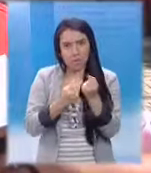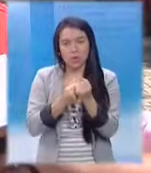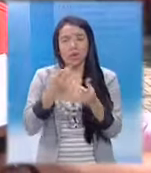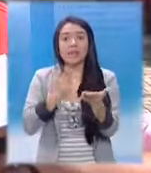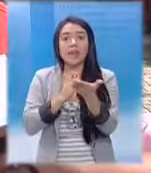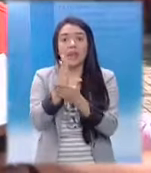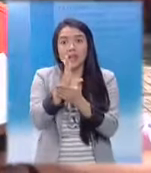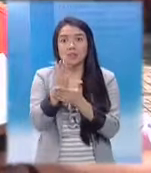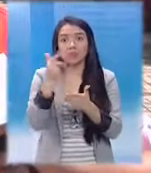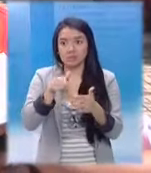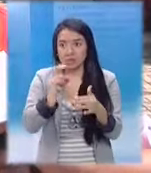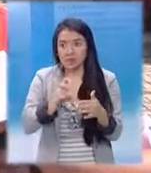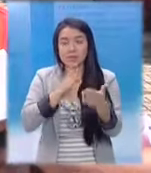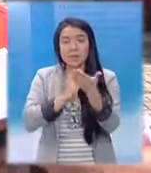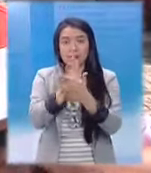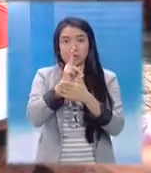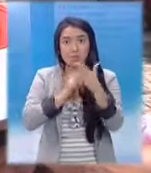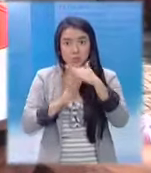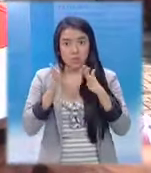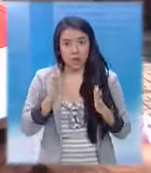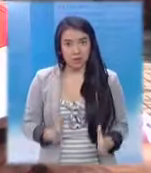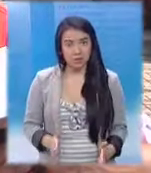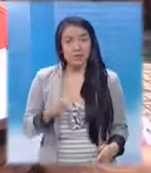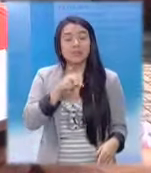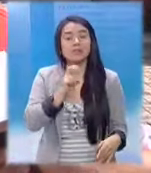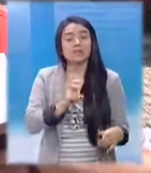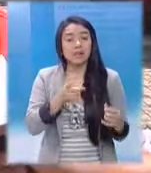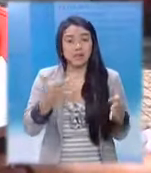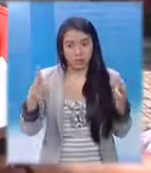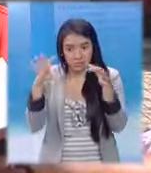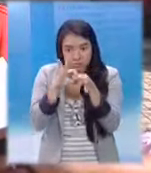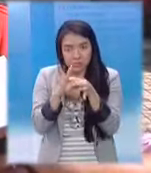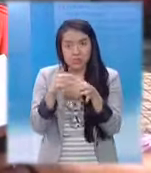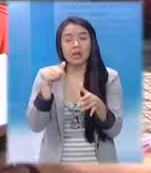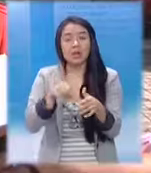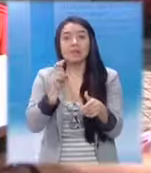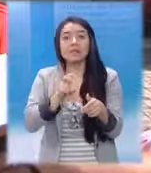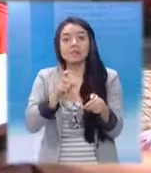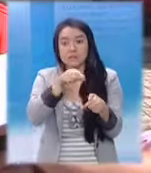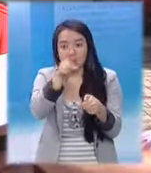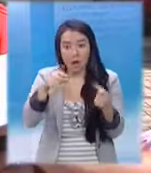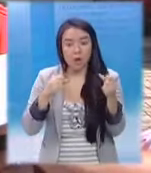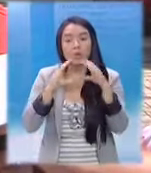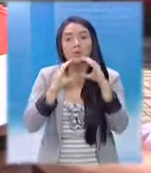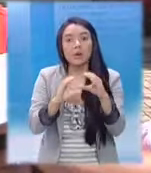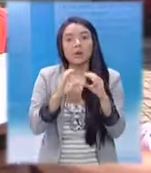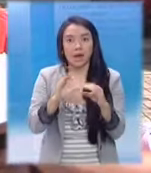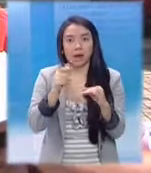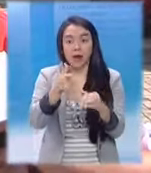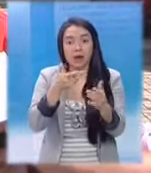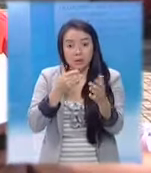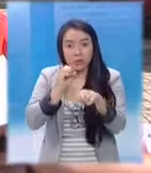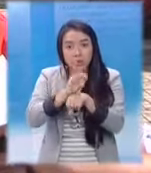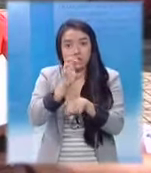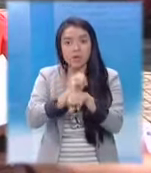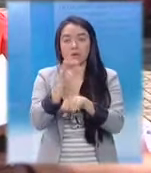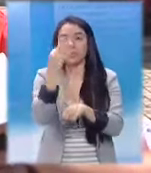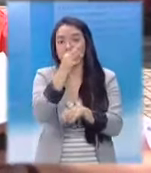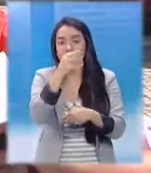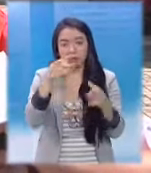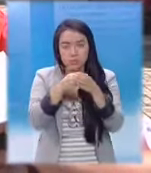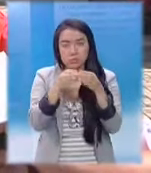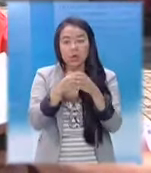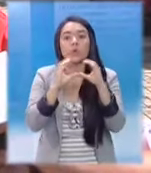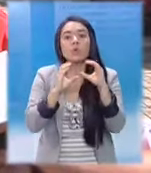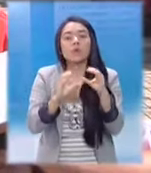derechos sexuales y los derechos reproductivos son derechos humanos. En la medida que se vaya reconociendo estos derechos, realmente podríamos hablar de